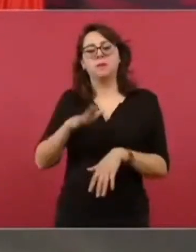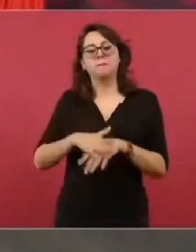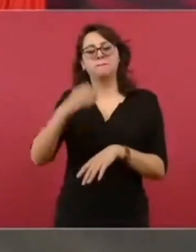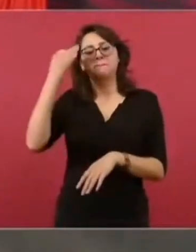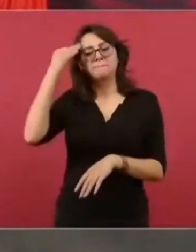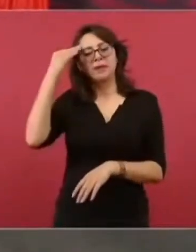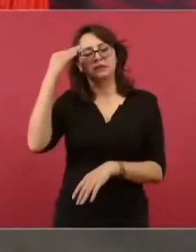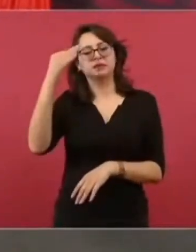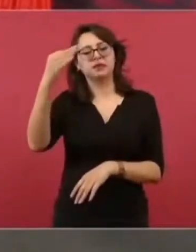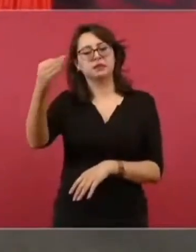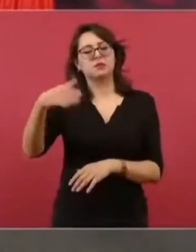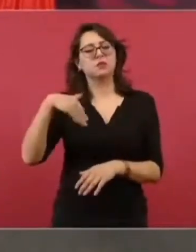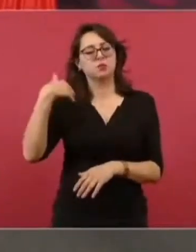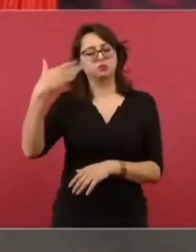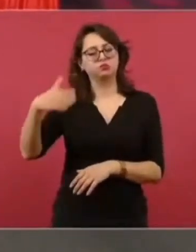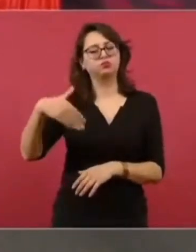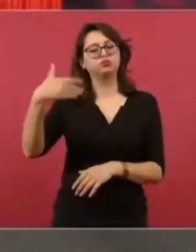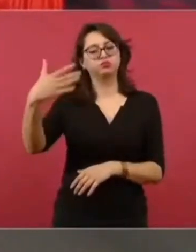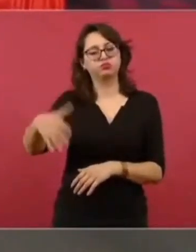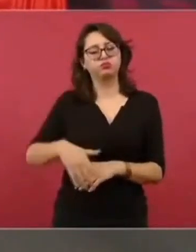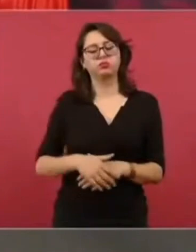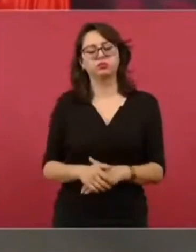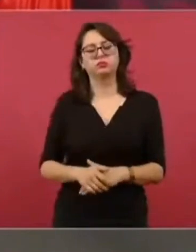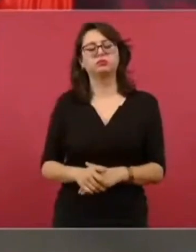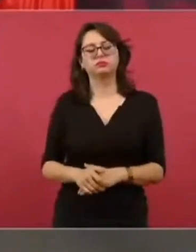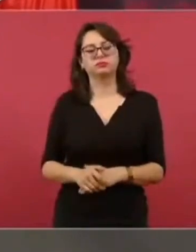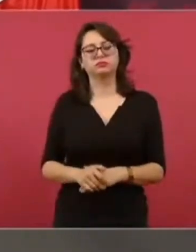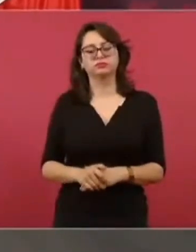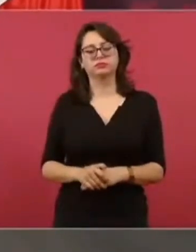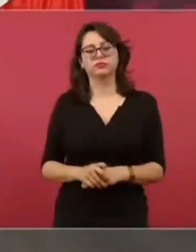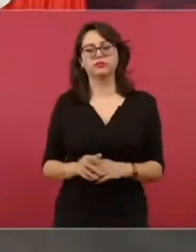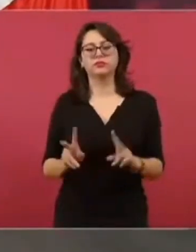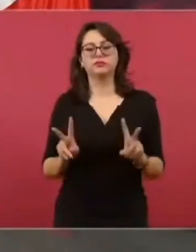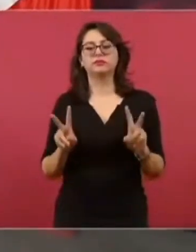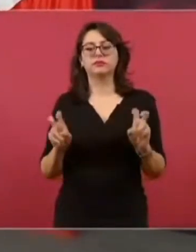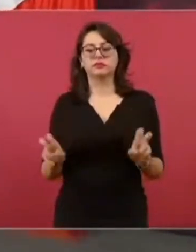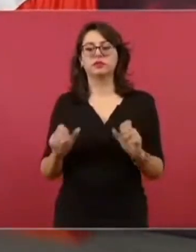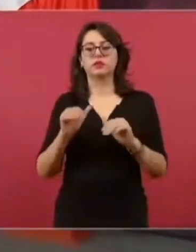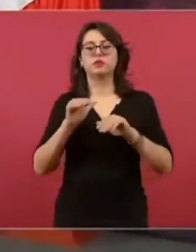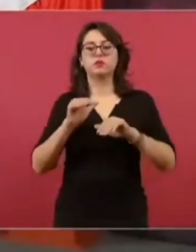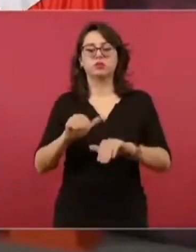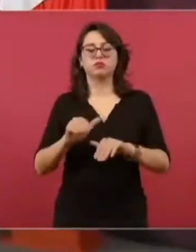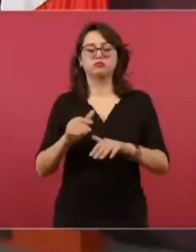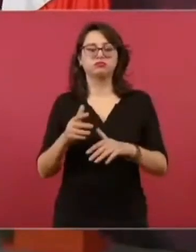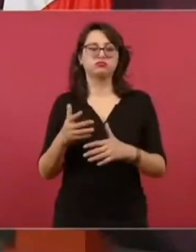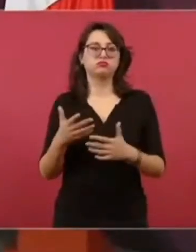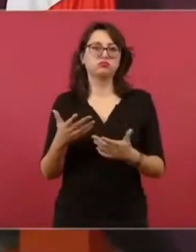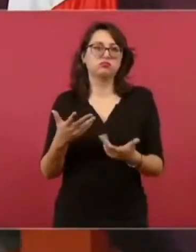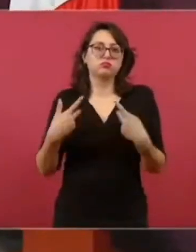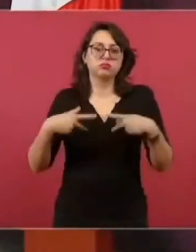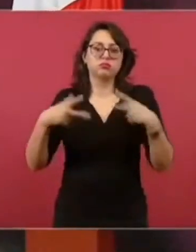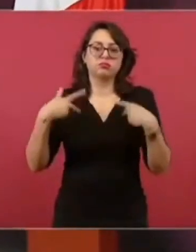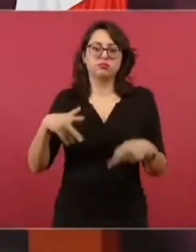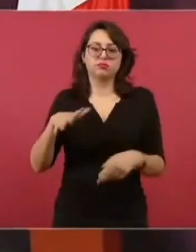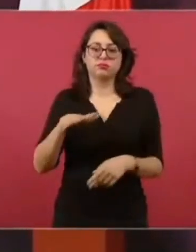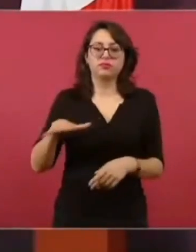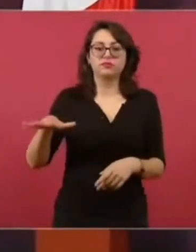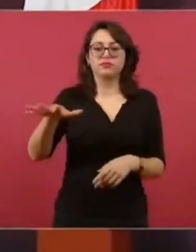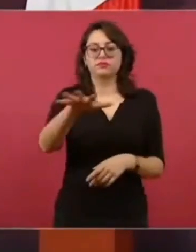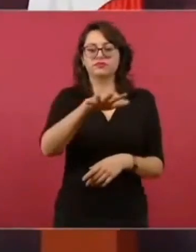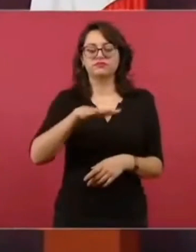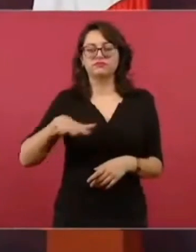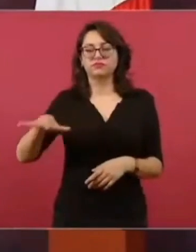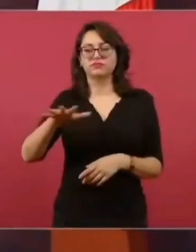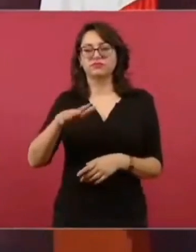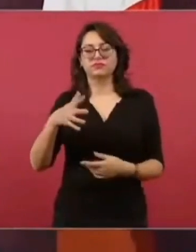el tiempo y cuando tiene que ver con lo público también. Da pena a veces.